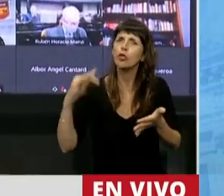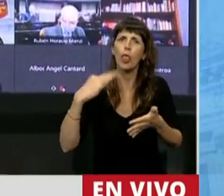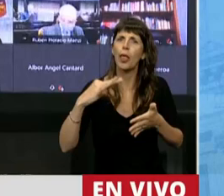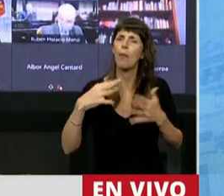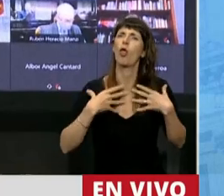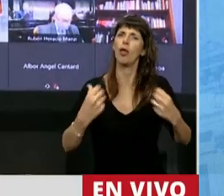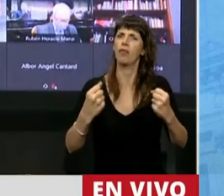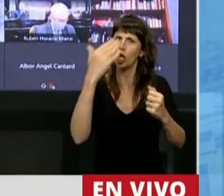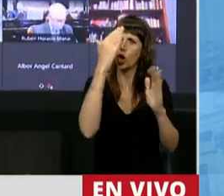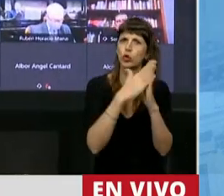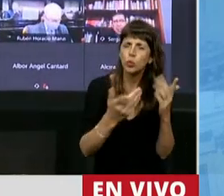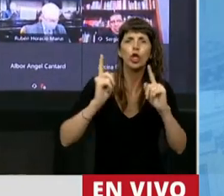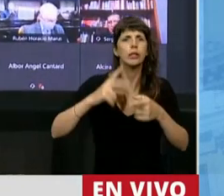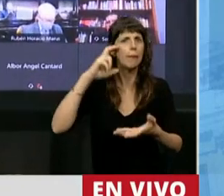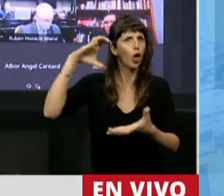Parlamento.